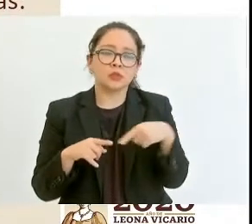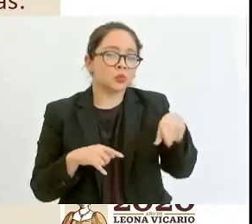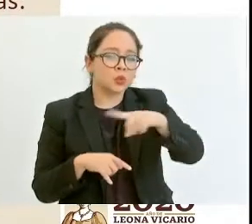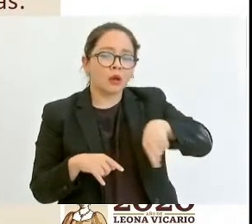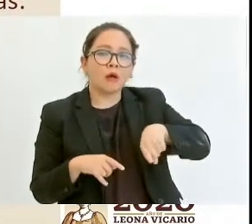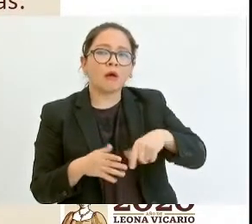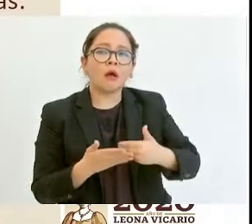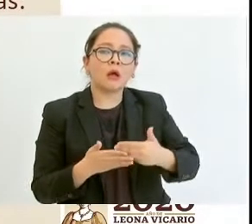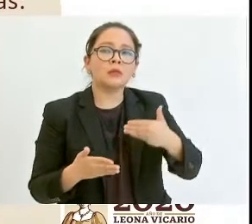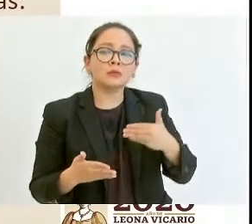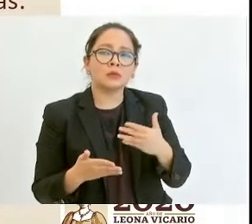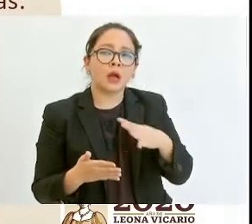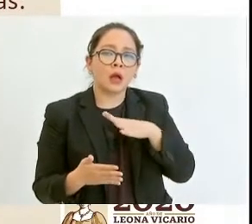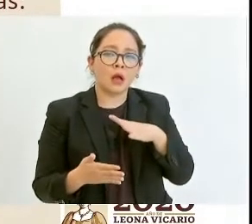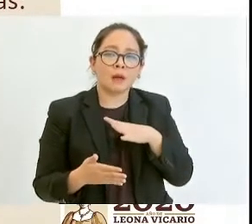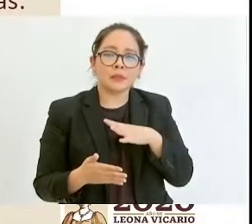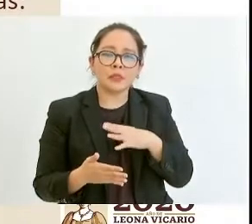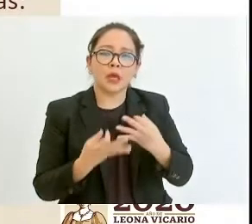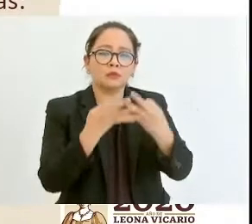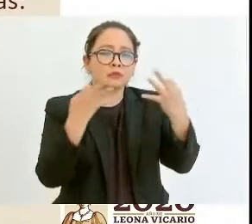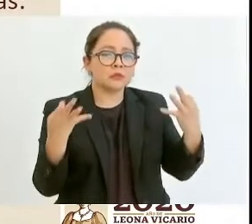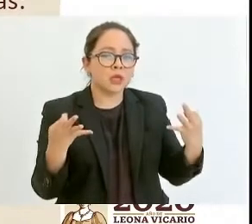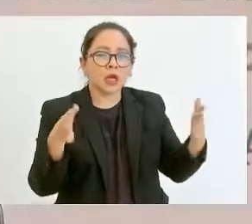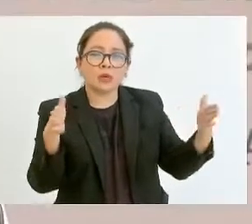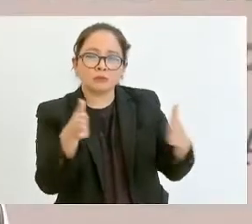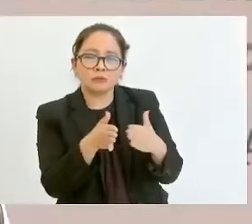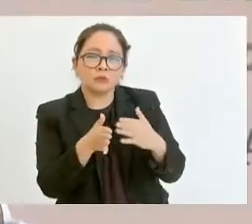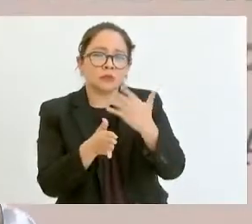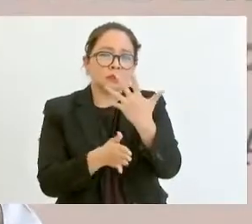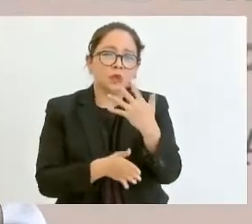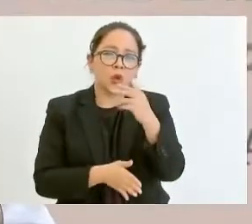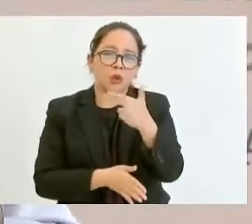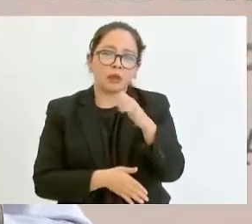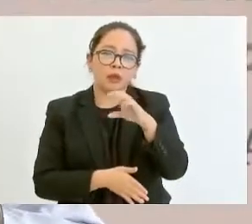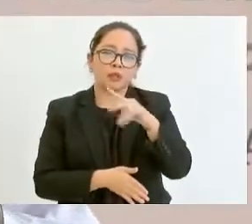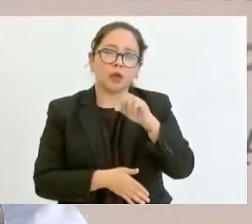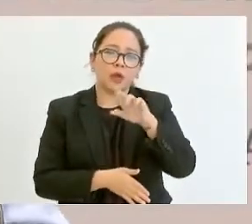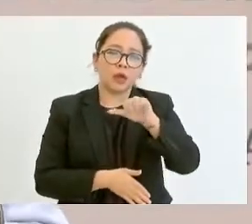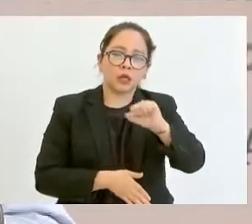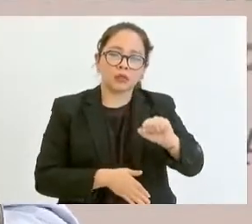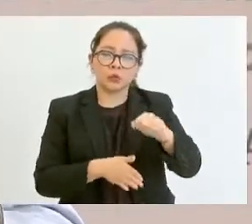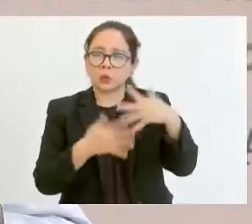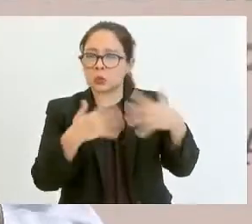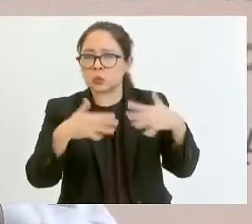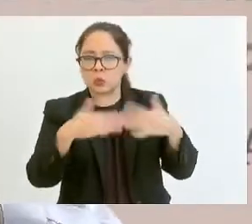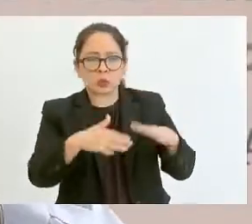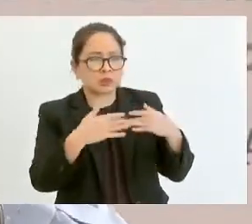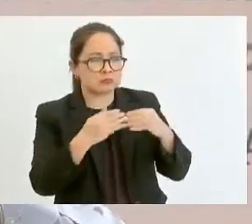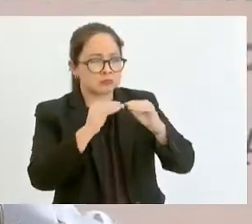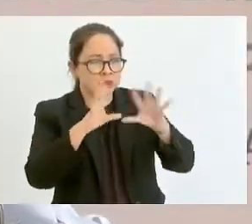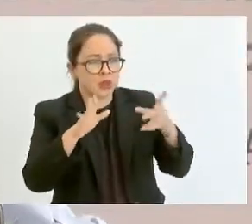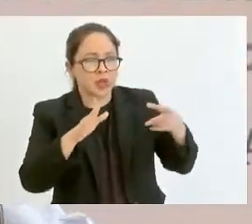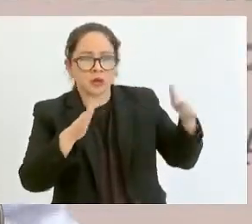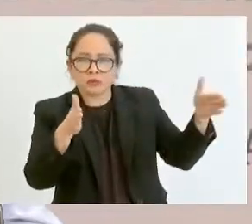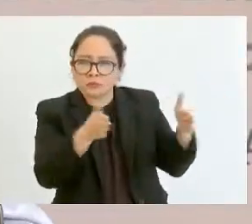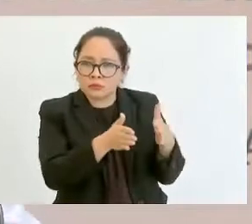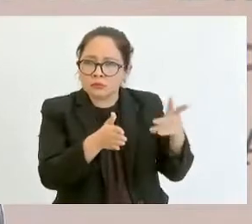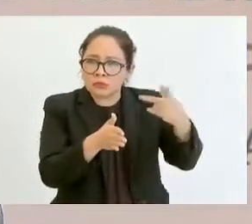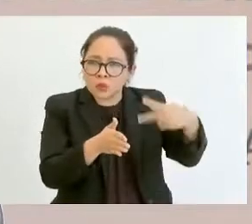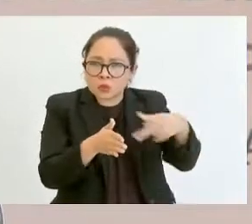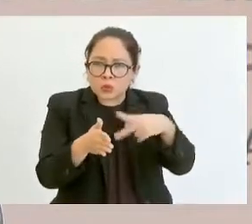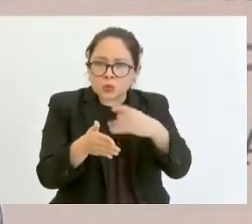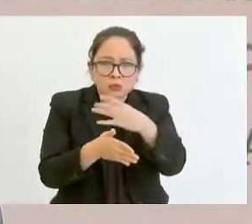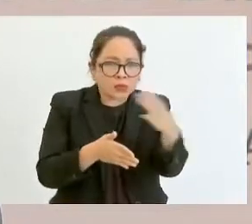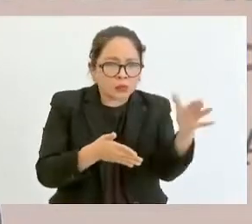productores de menos de 5 hectáreas. Es un programa claramente orientado al pequeño